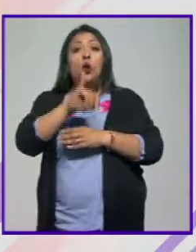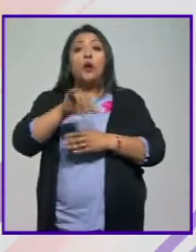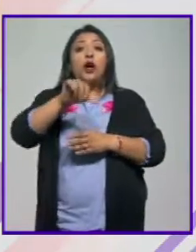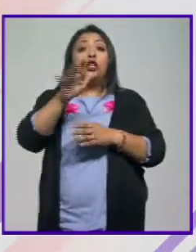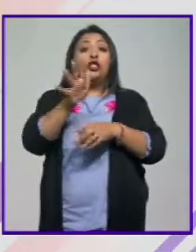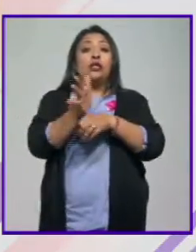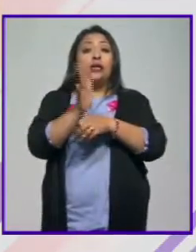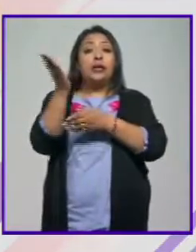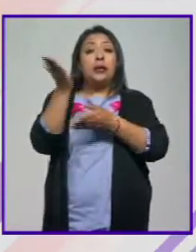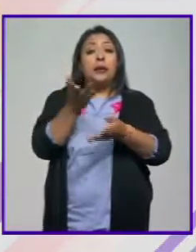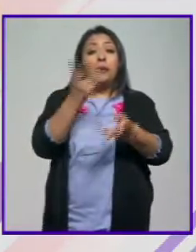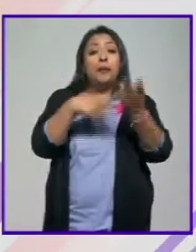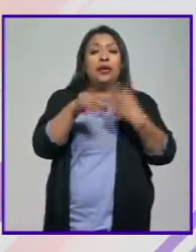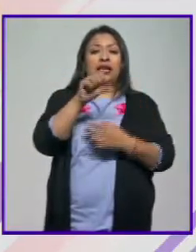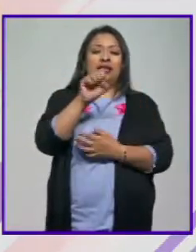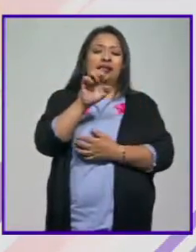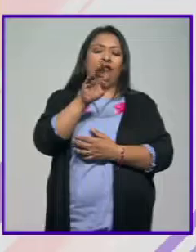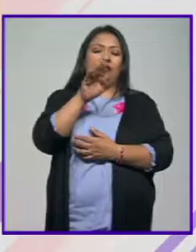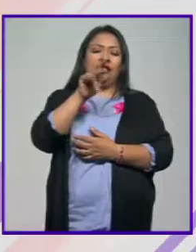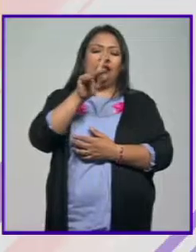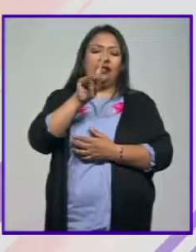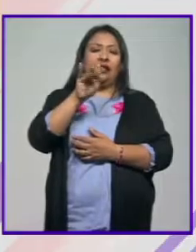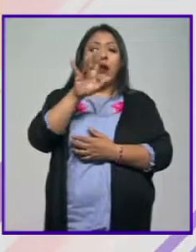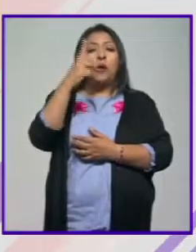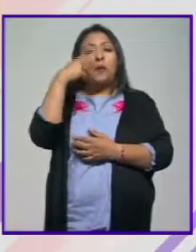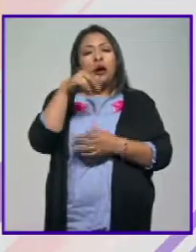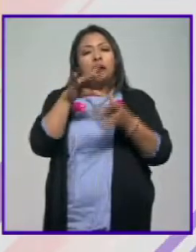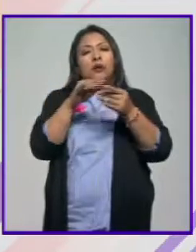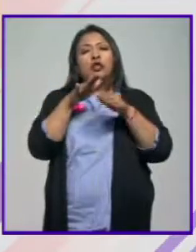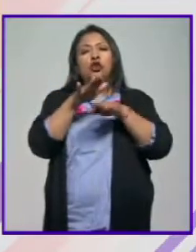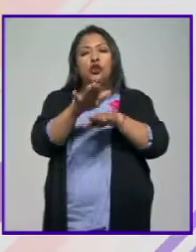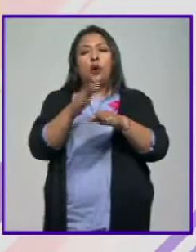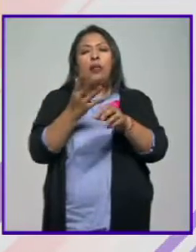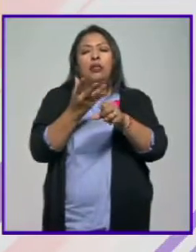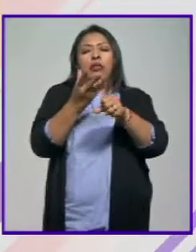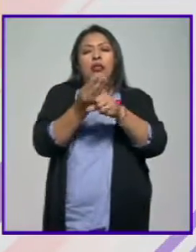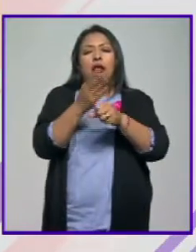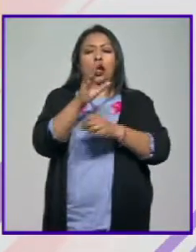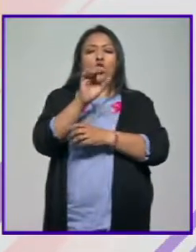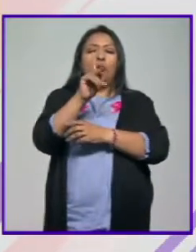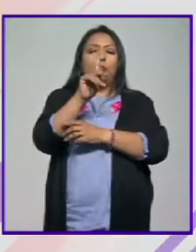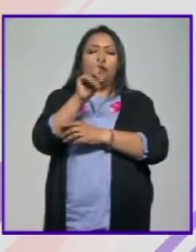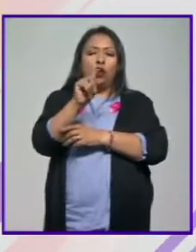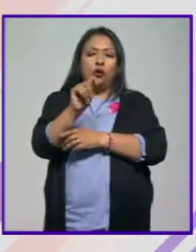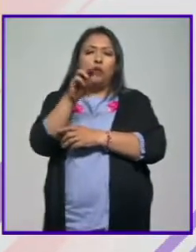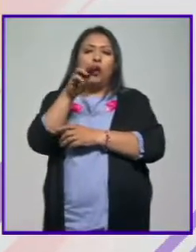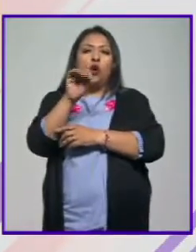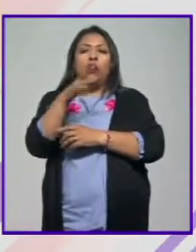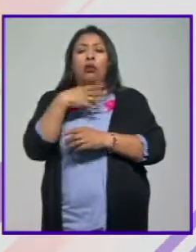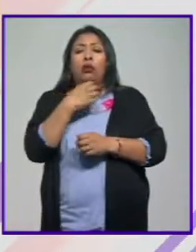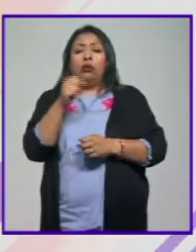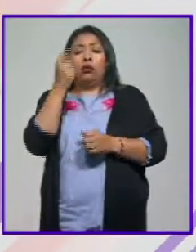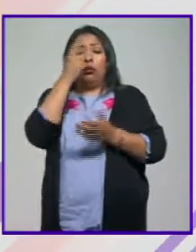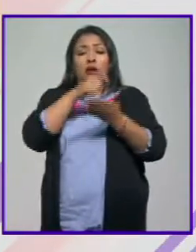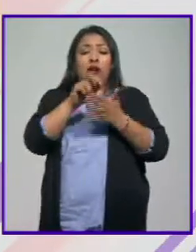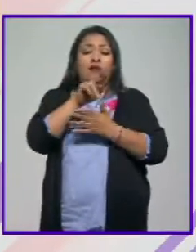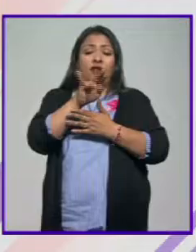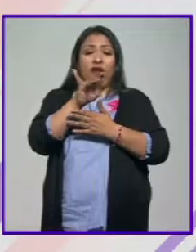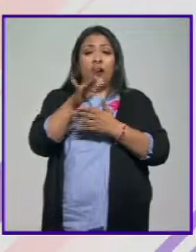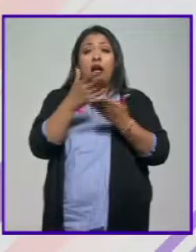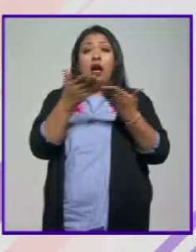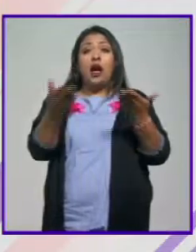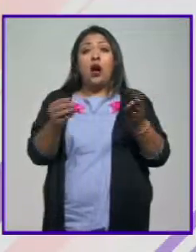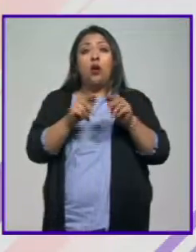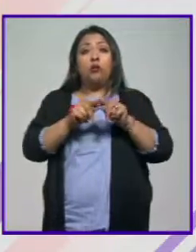estará aquí en el Estudio Sebastián del Amo para platicar de la adaptación de Complot Mongol, la famosísima novela policíaca de Rafael Bernal, que ahora se